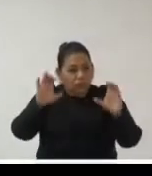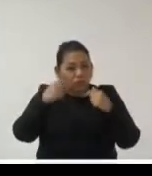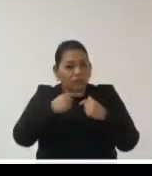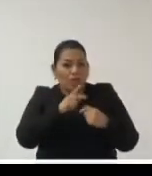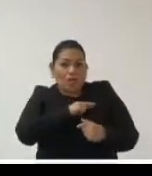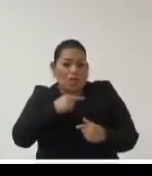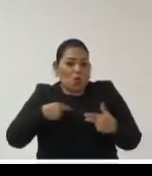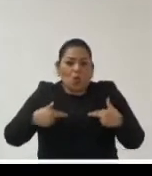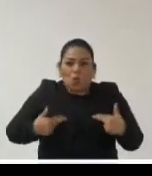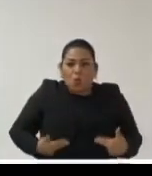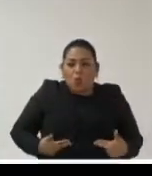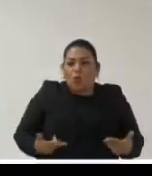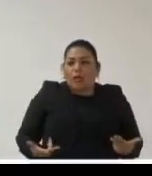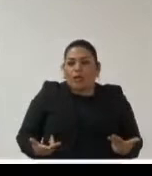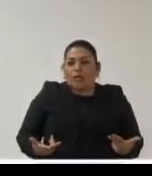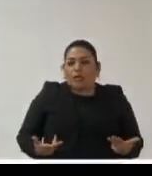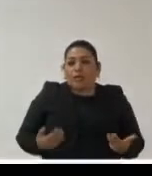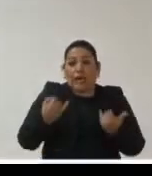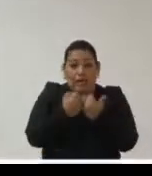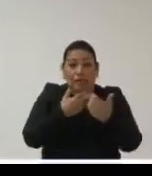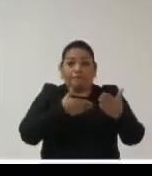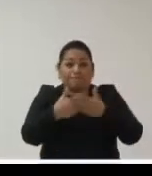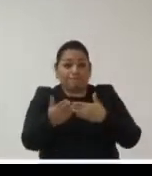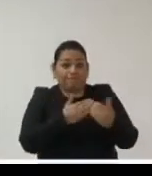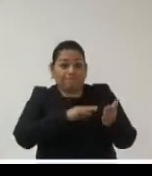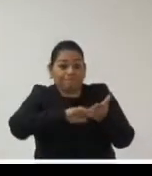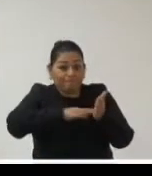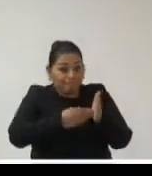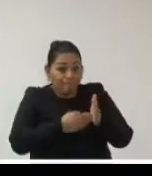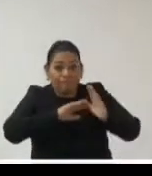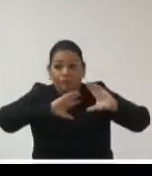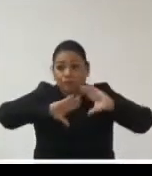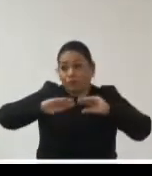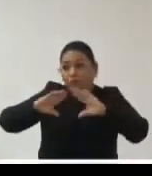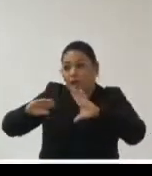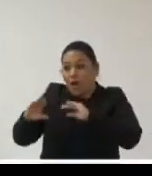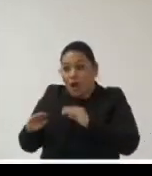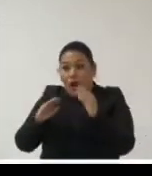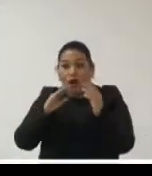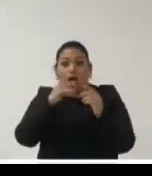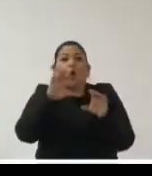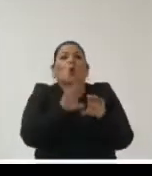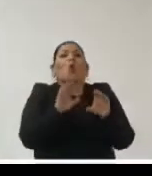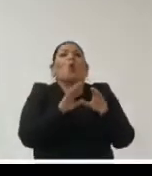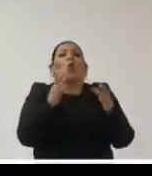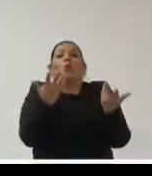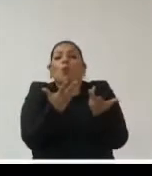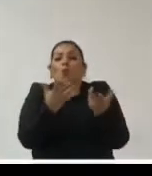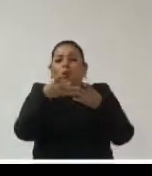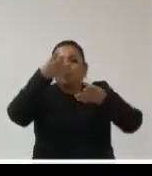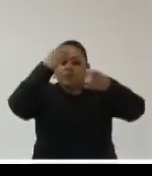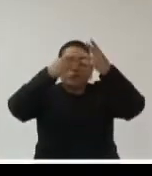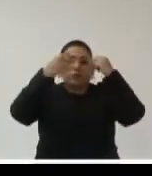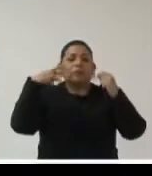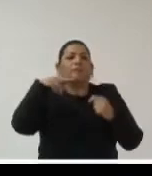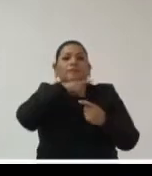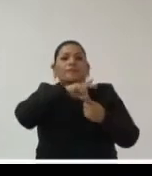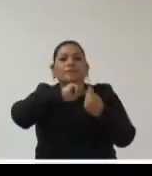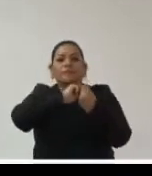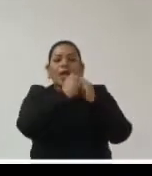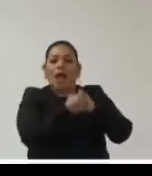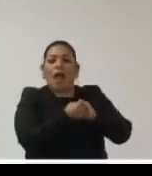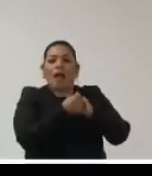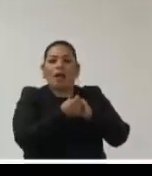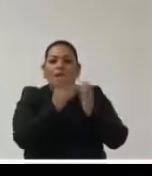el término del diseño y las metodologías de enseñanza y los contenidos que estamos enseñando la rápida transformación